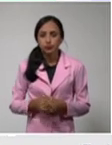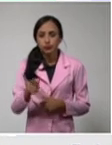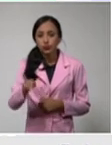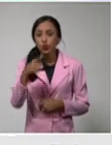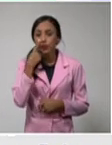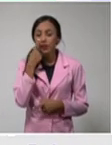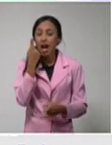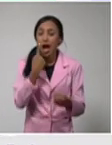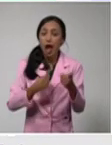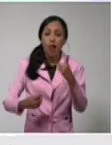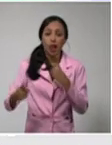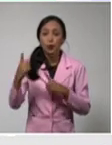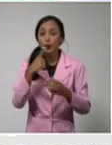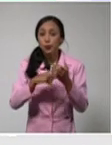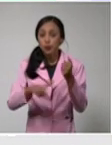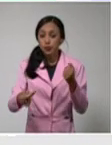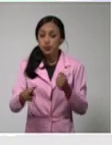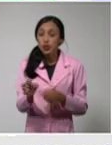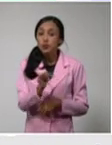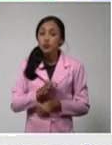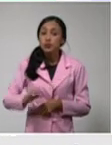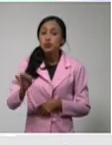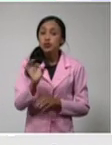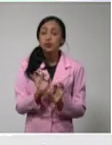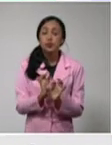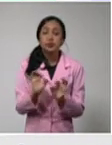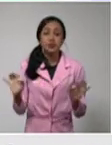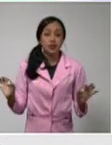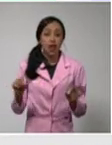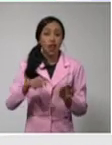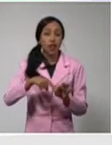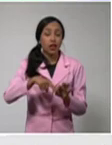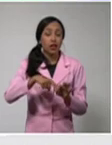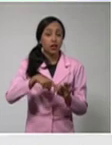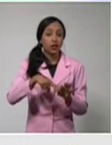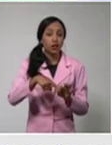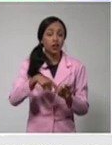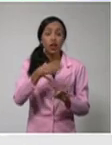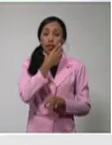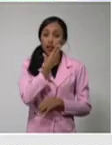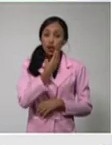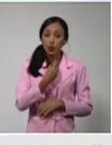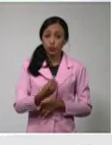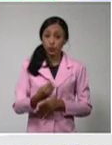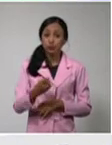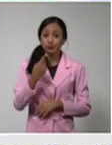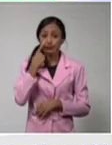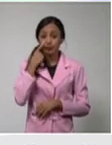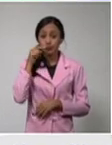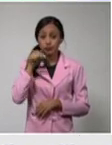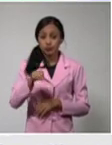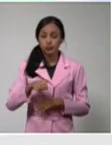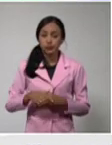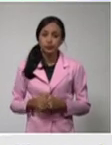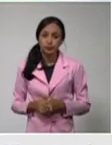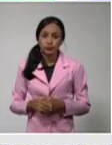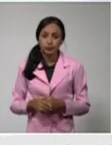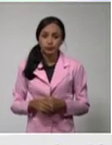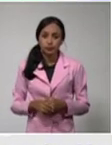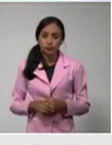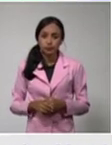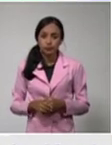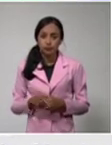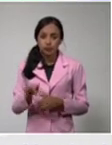provincias, y el municipio especial, Isla de la Juventud, coinciden en el acumulado y en el comportamiento